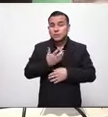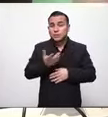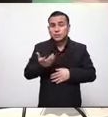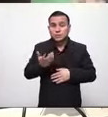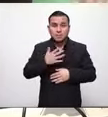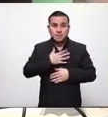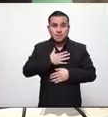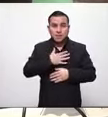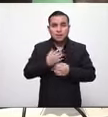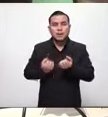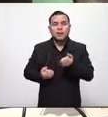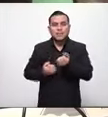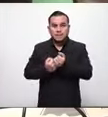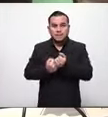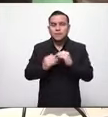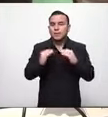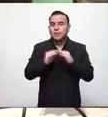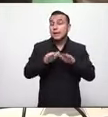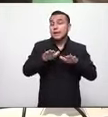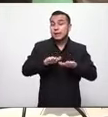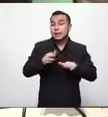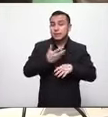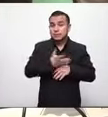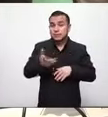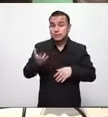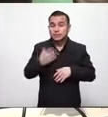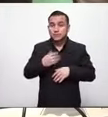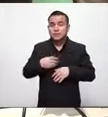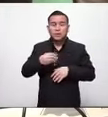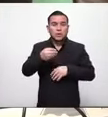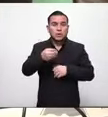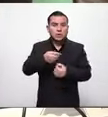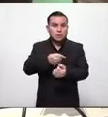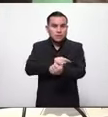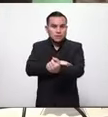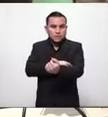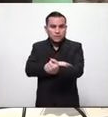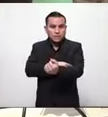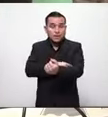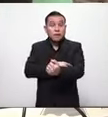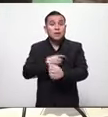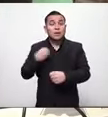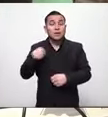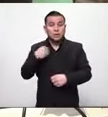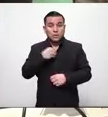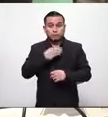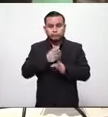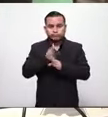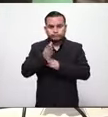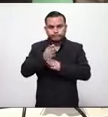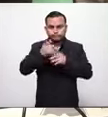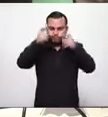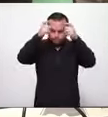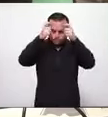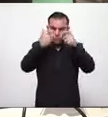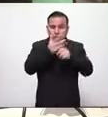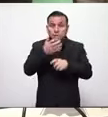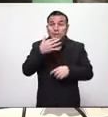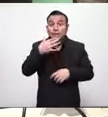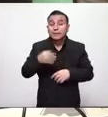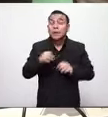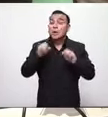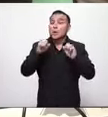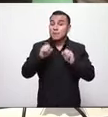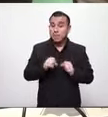gratitud hacia los médicos los verdaderos voceros a quienes tenemos nosotros que escuchar para tomar